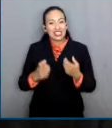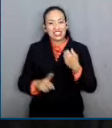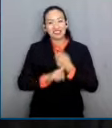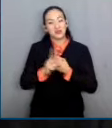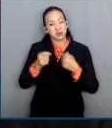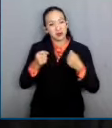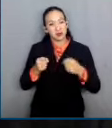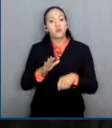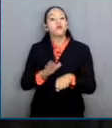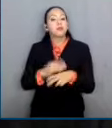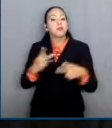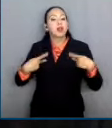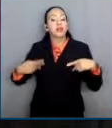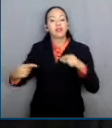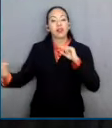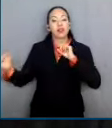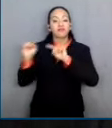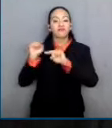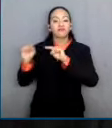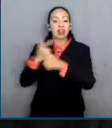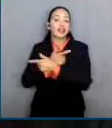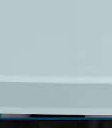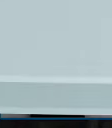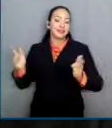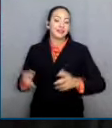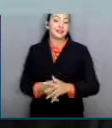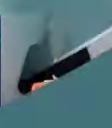Poder Judicial de la Federación, Citlaly Pérez.